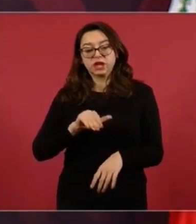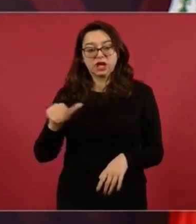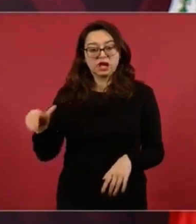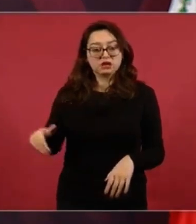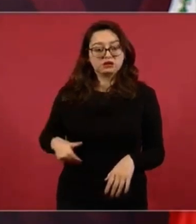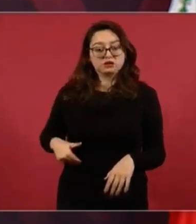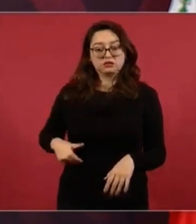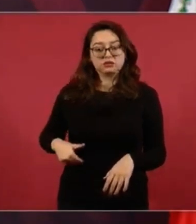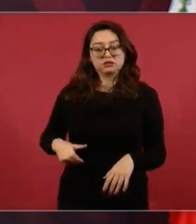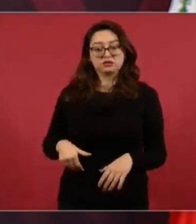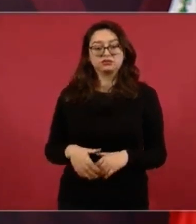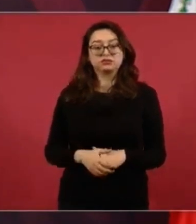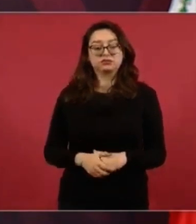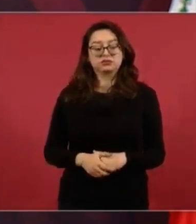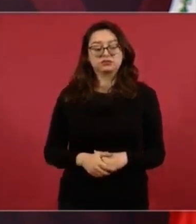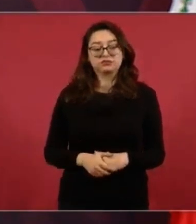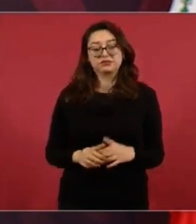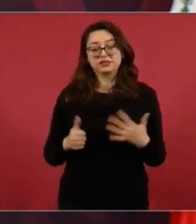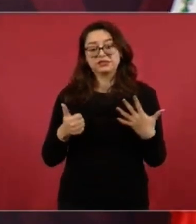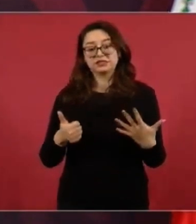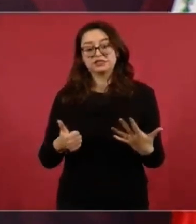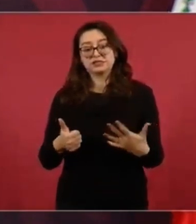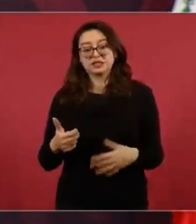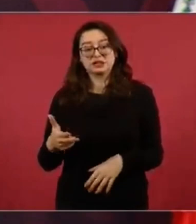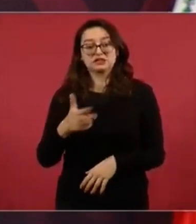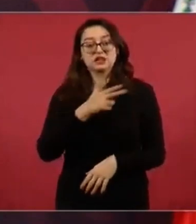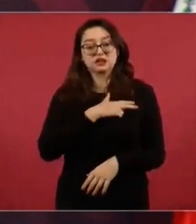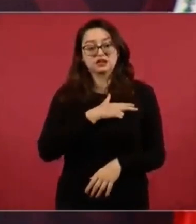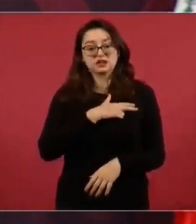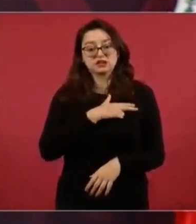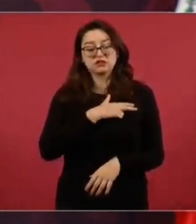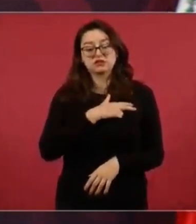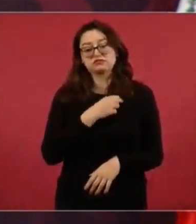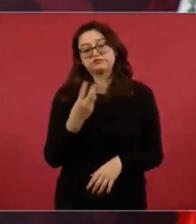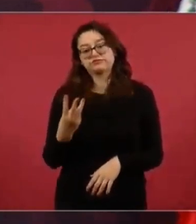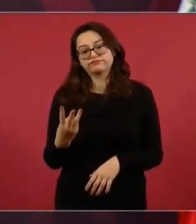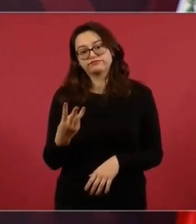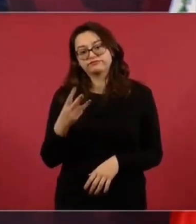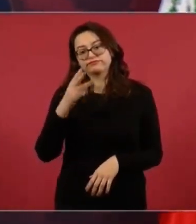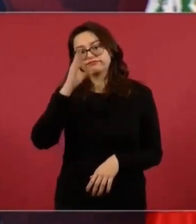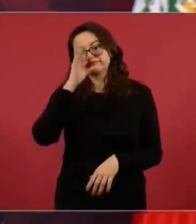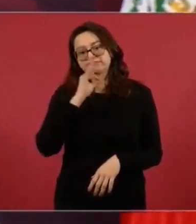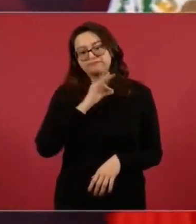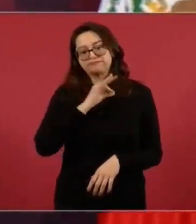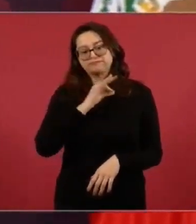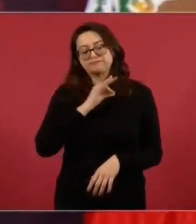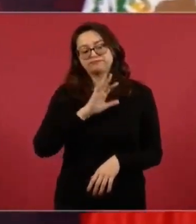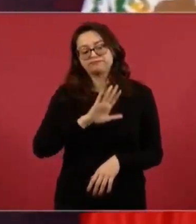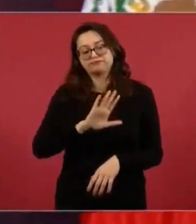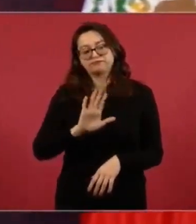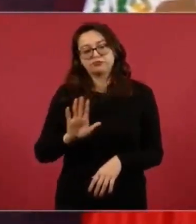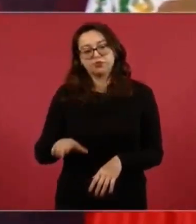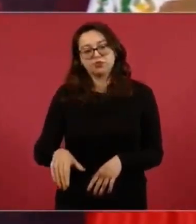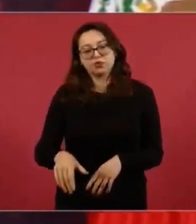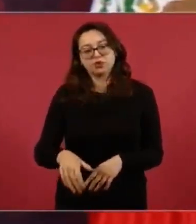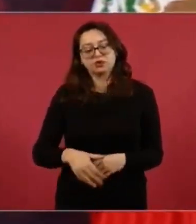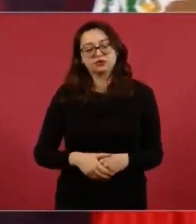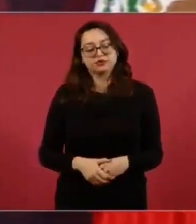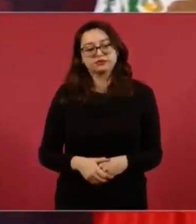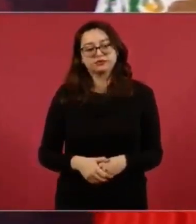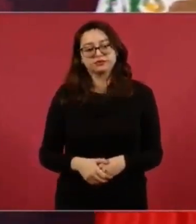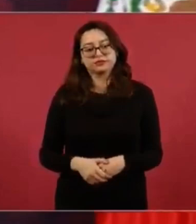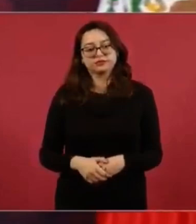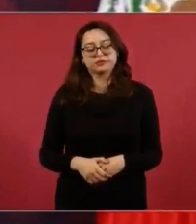Seis se habían afectados, tres lamentablemente perdieron la vida, tres heridos.